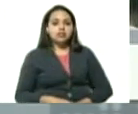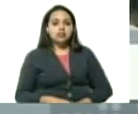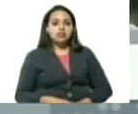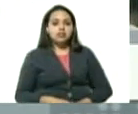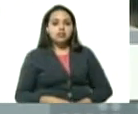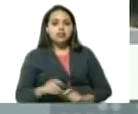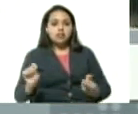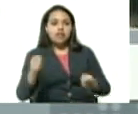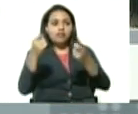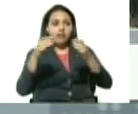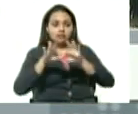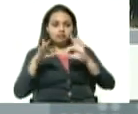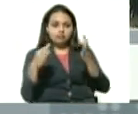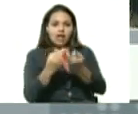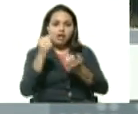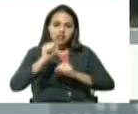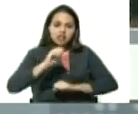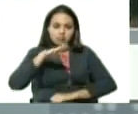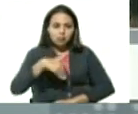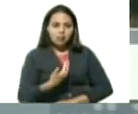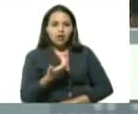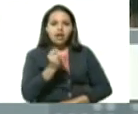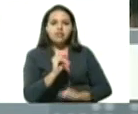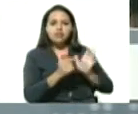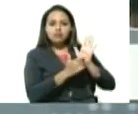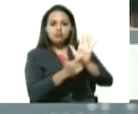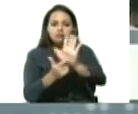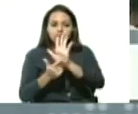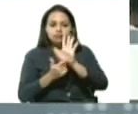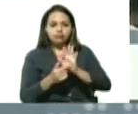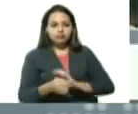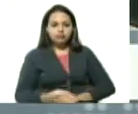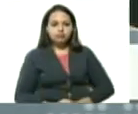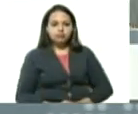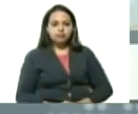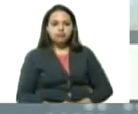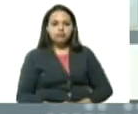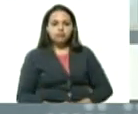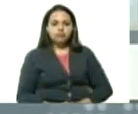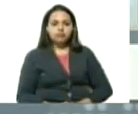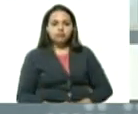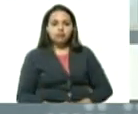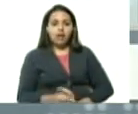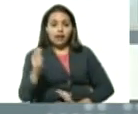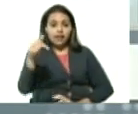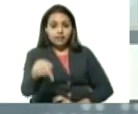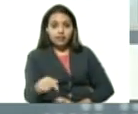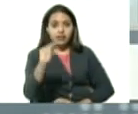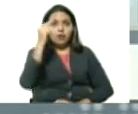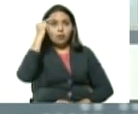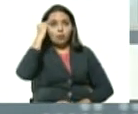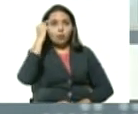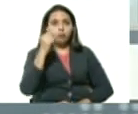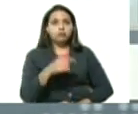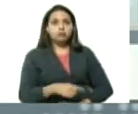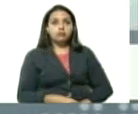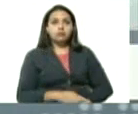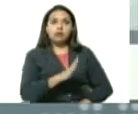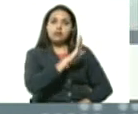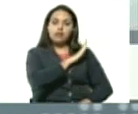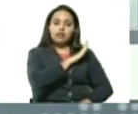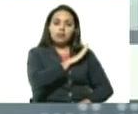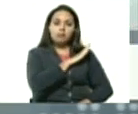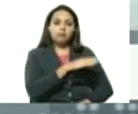familia y si se puede lo hemos demostrado que si se puede el día de hoy tenemos